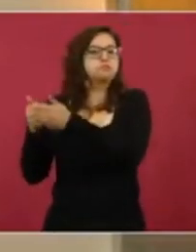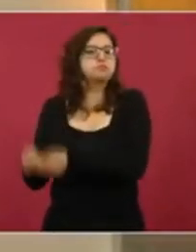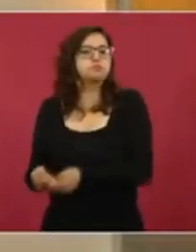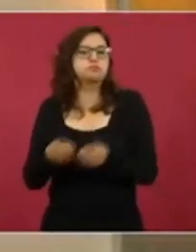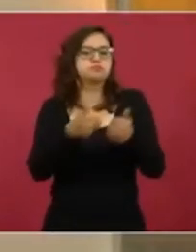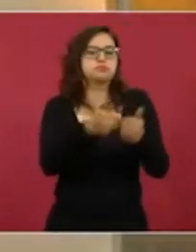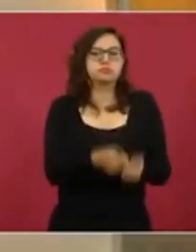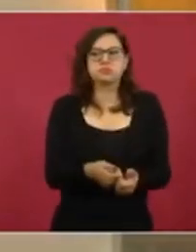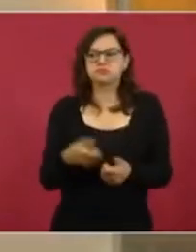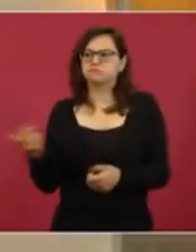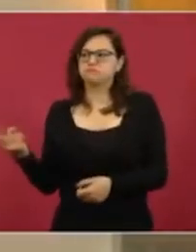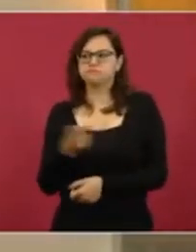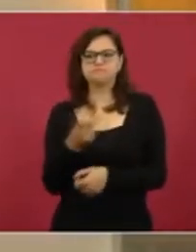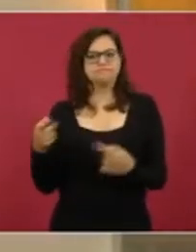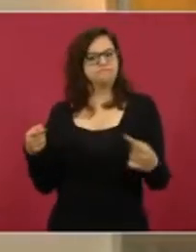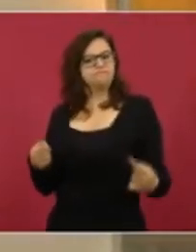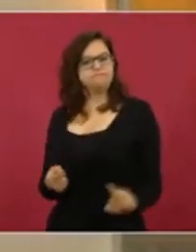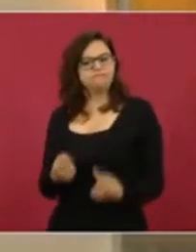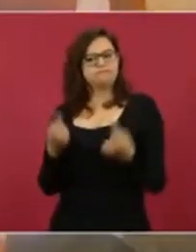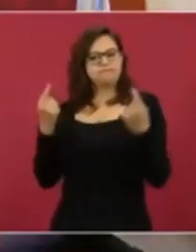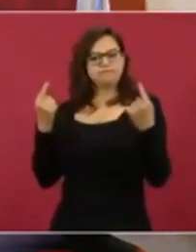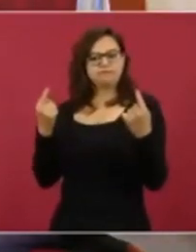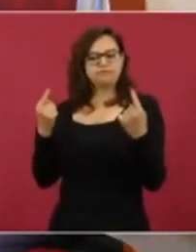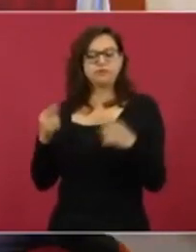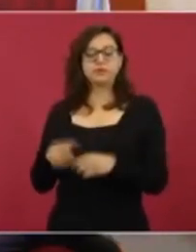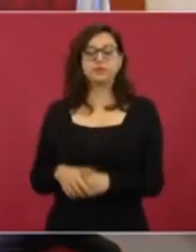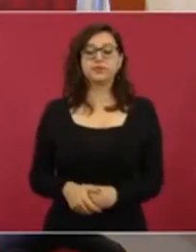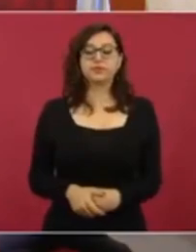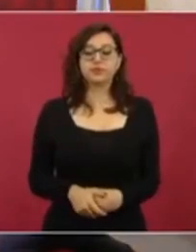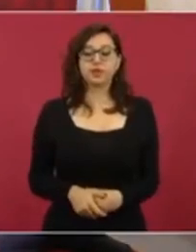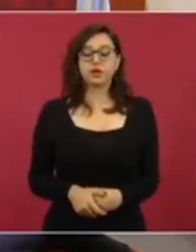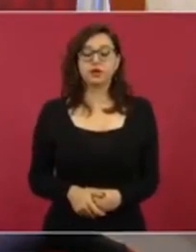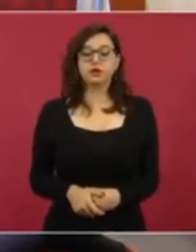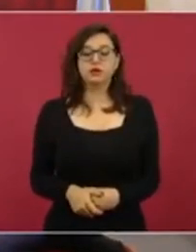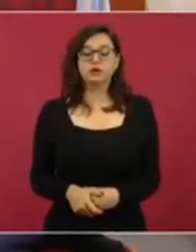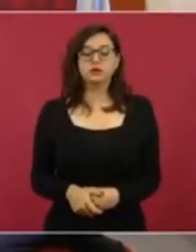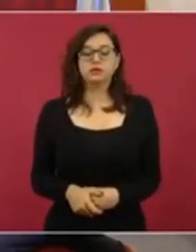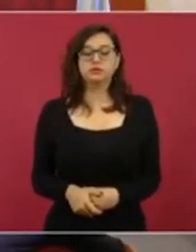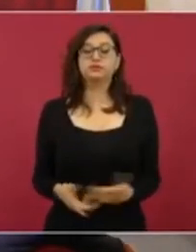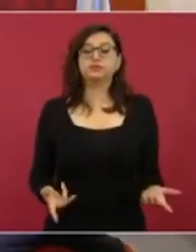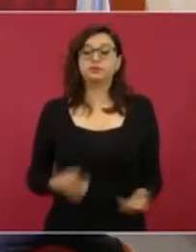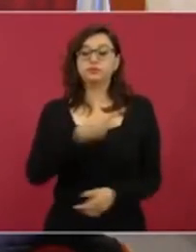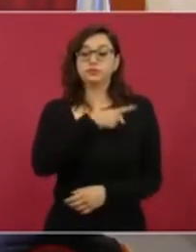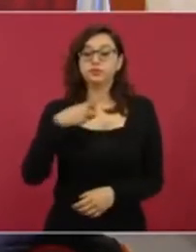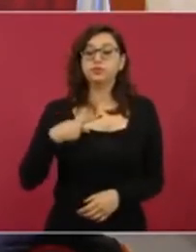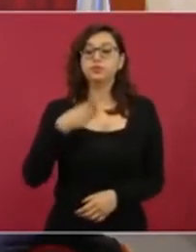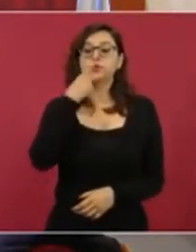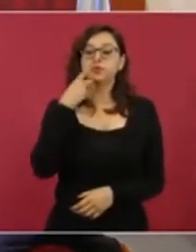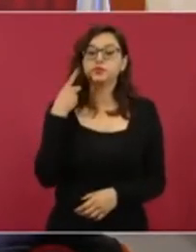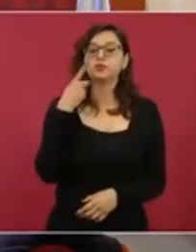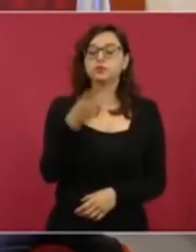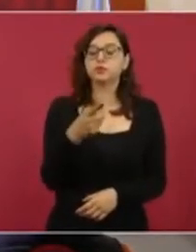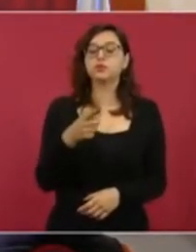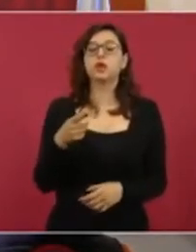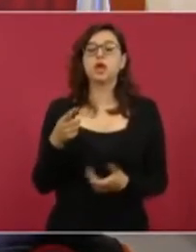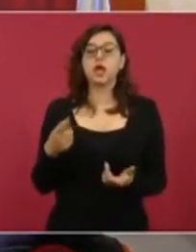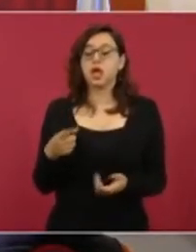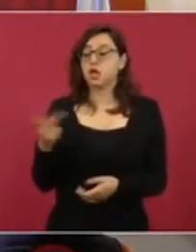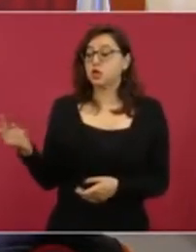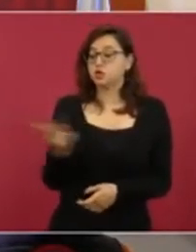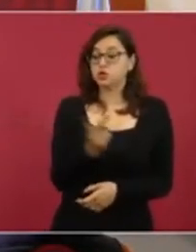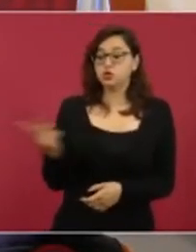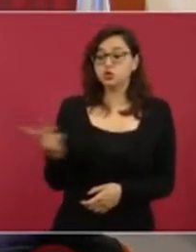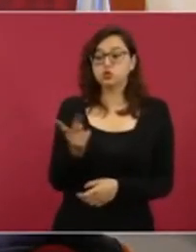En ese sentido, comentar que ambos pertenecieron primero al grupo conocido como